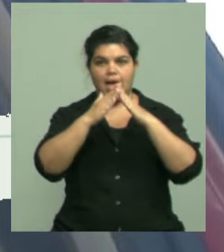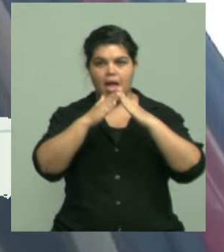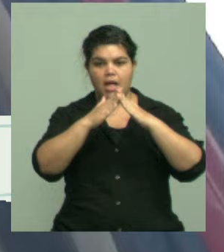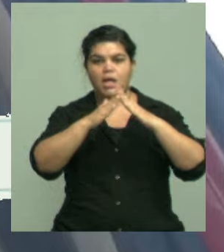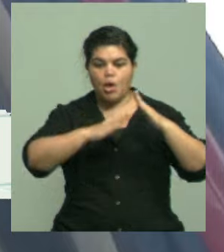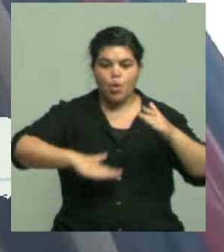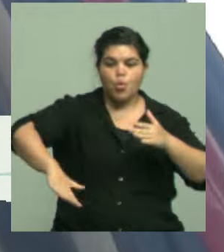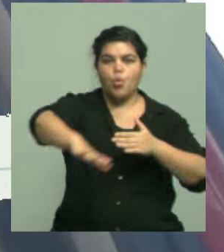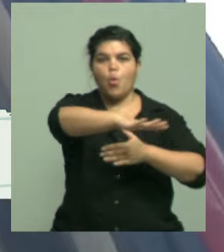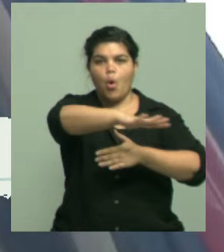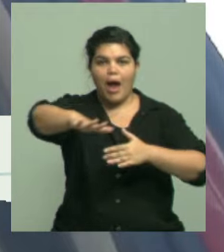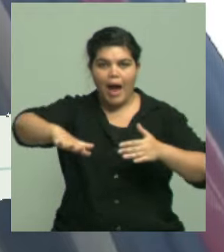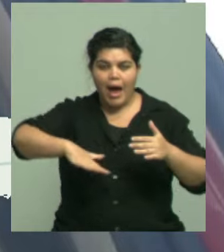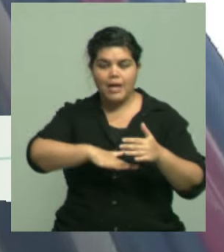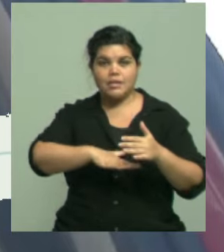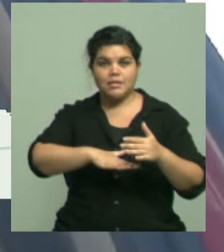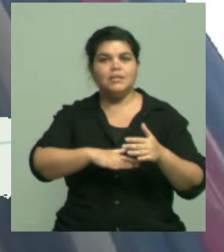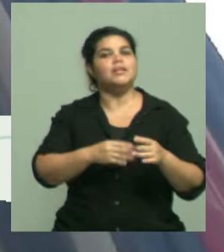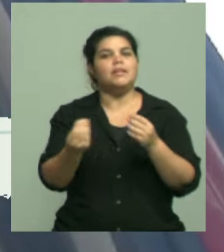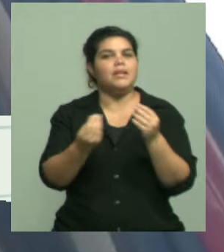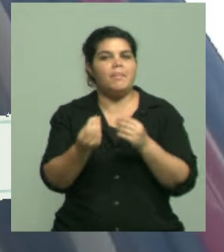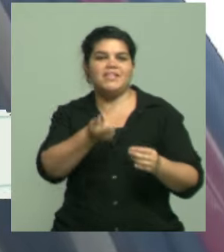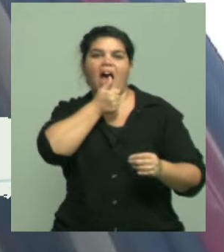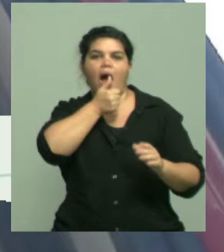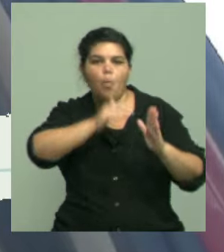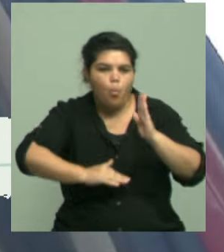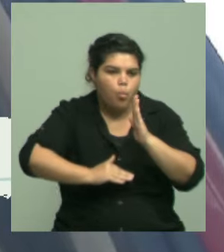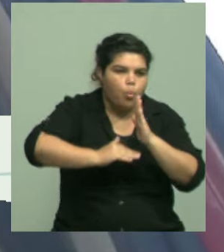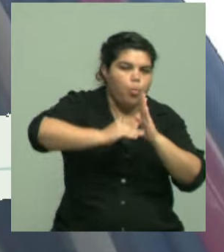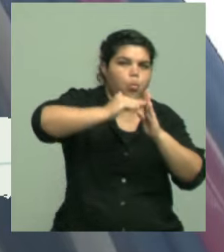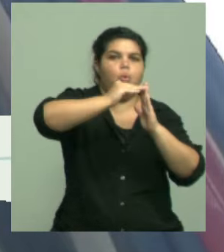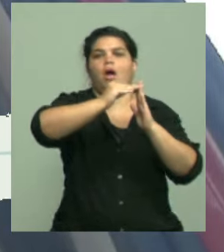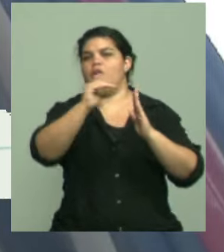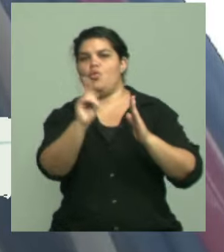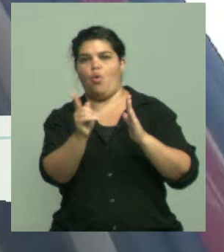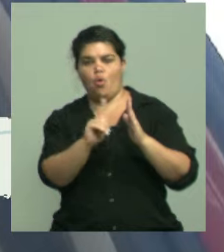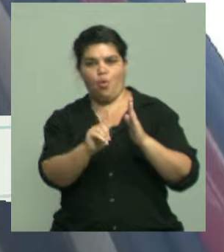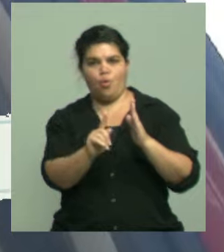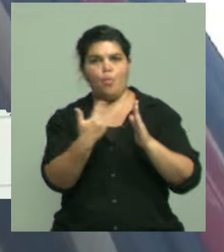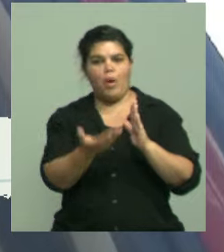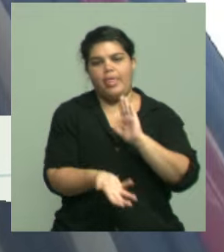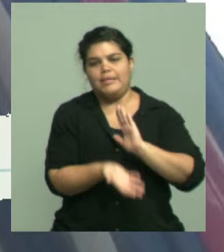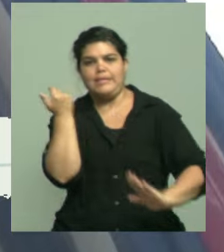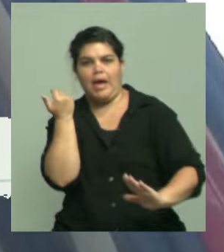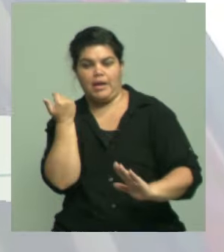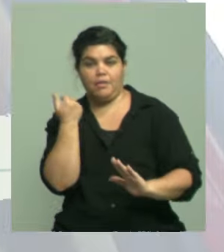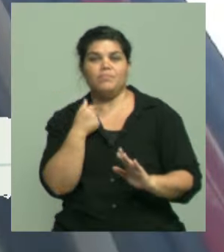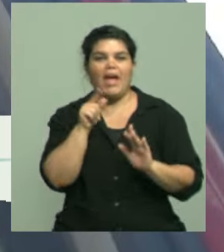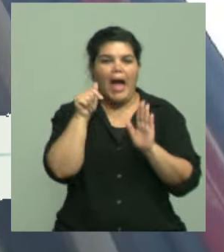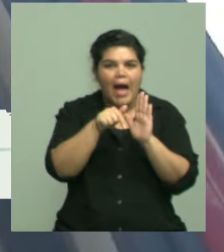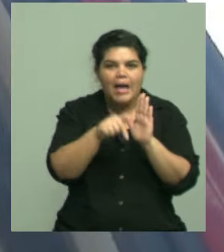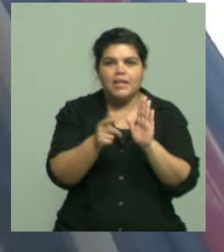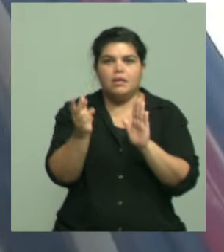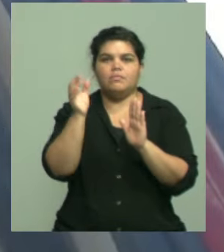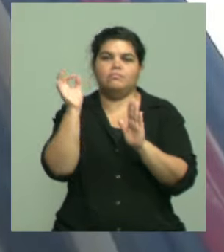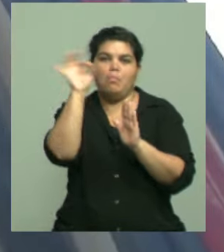del domicilio sin lugares donde se pueda juntar agua clara, que es donde las larvas del mosquito prolifera. Y